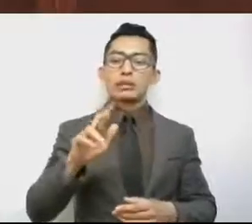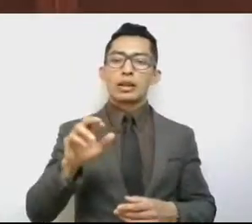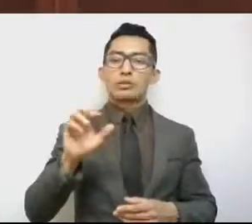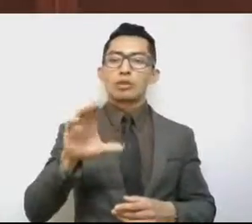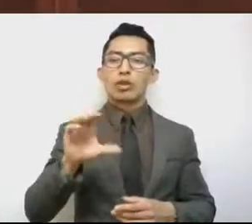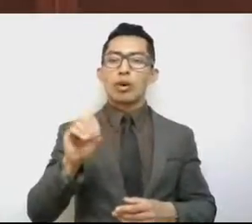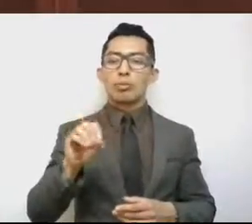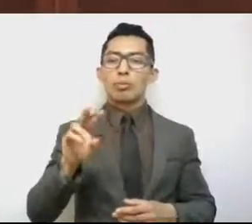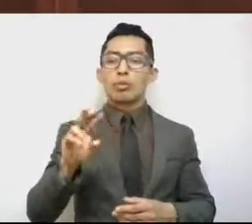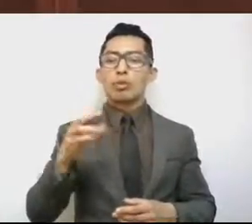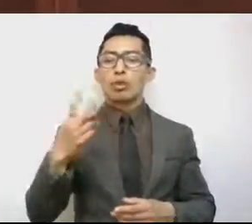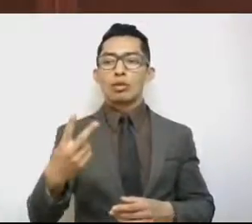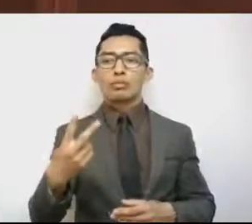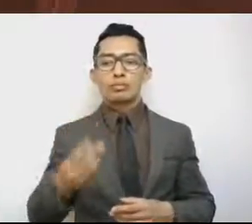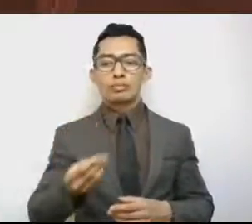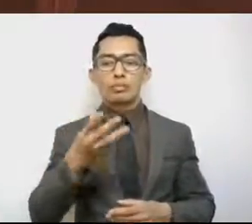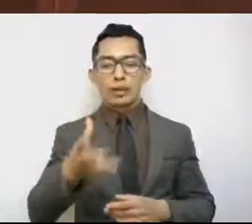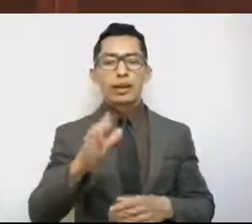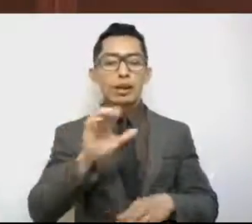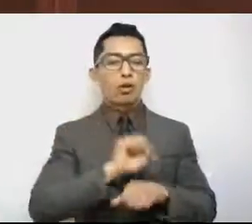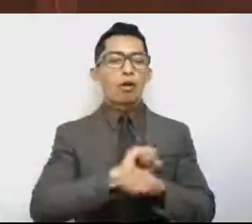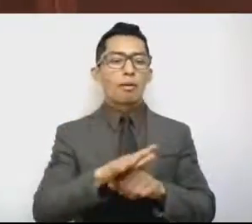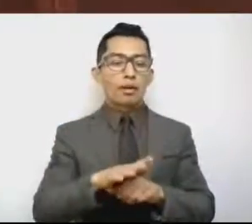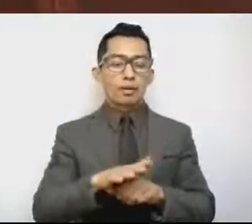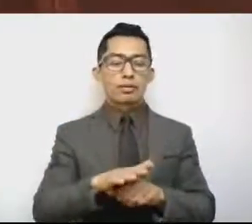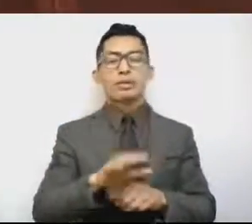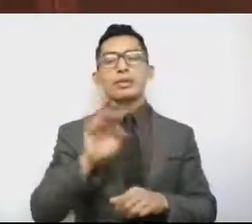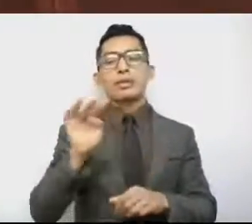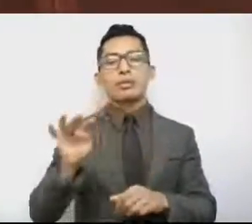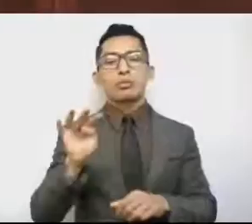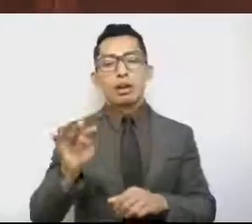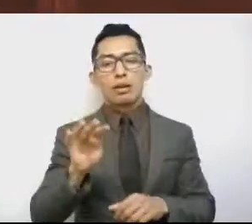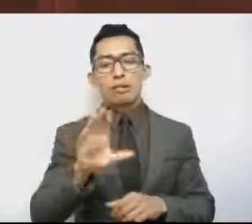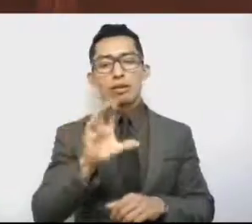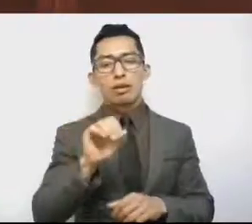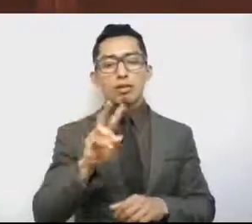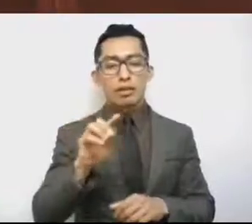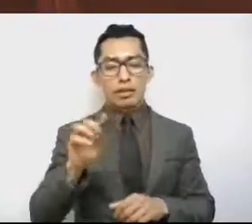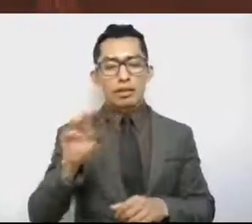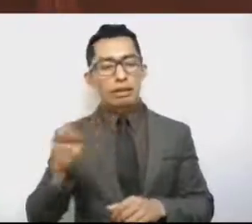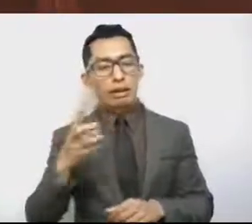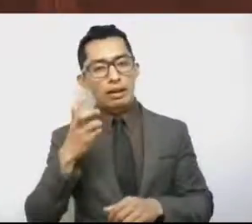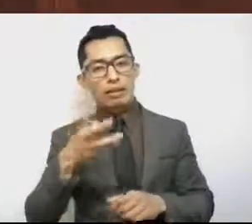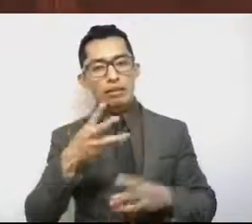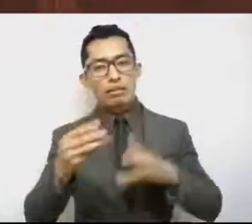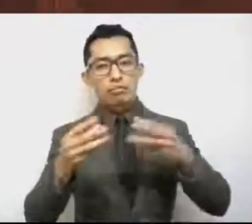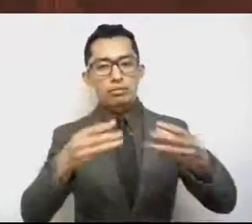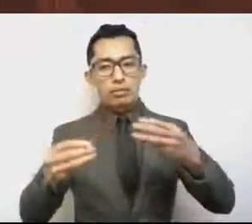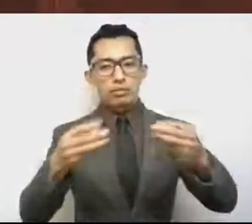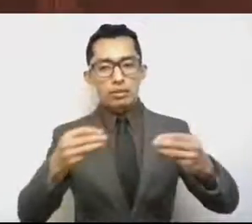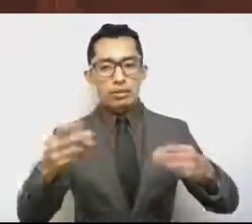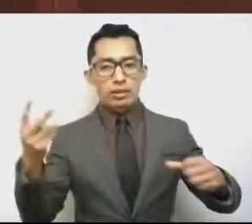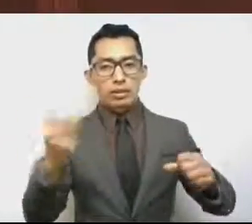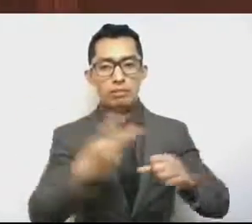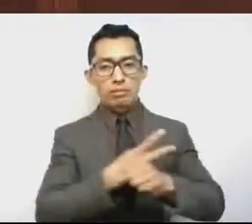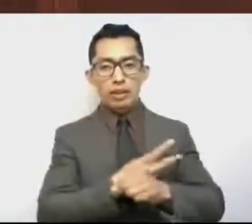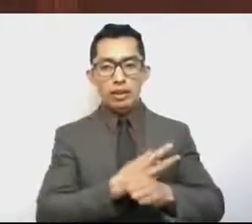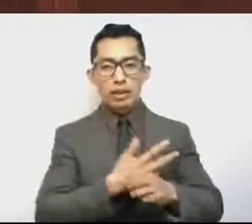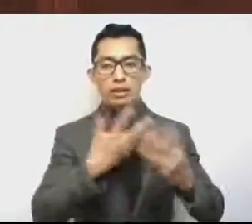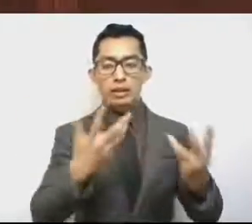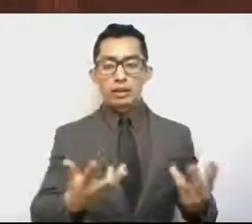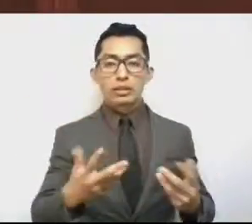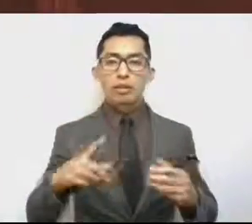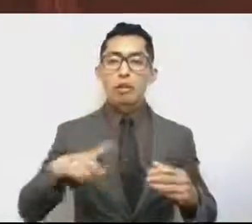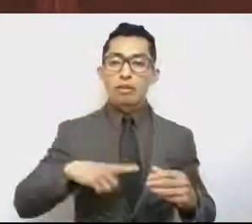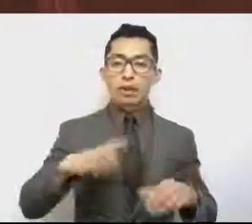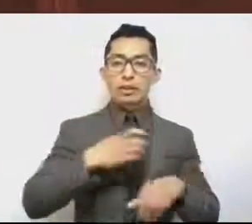más conocido como COVID-19. Esto implicó que el gobierno del estado y los